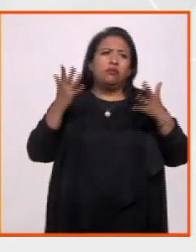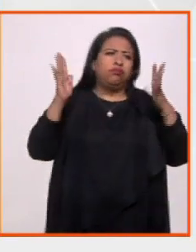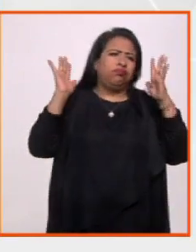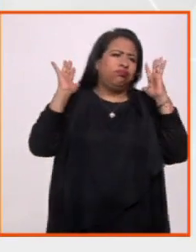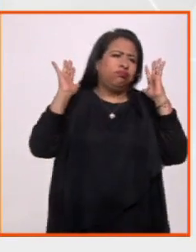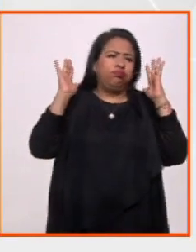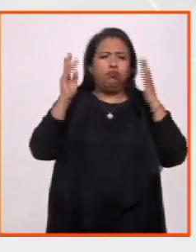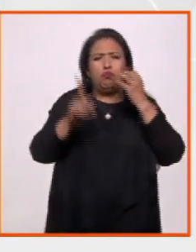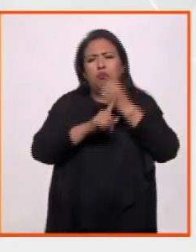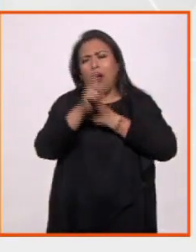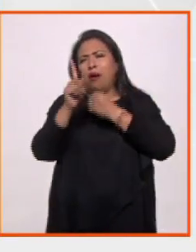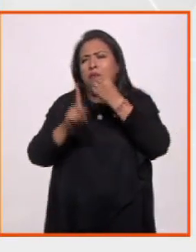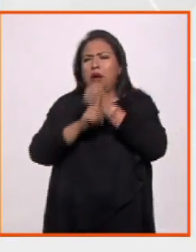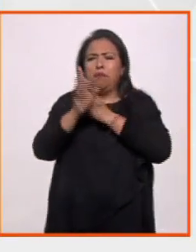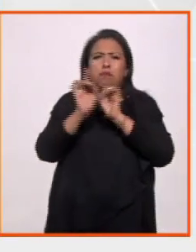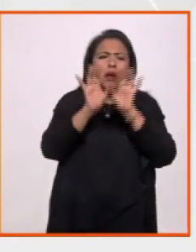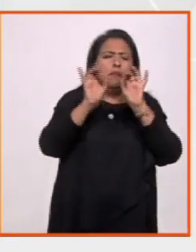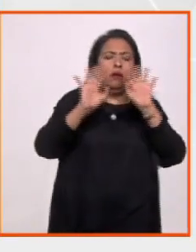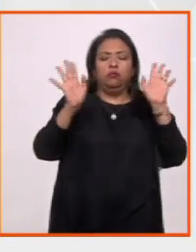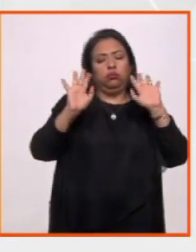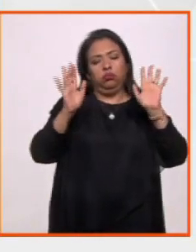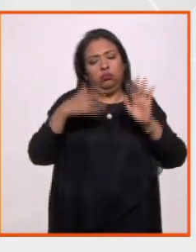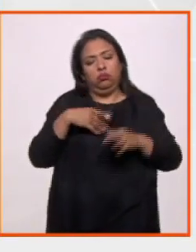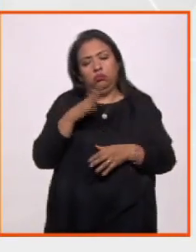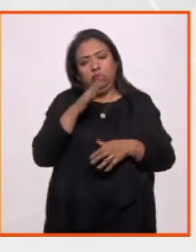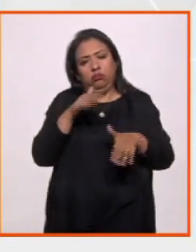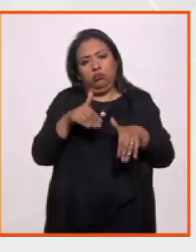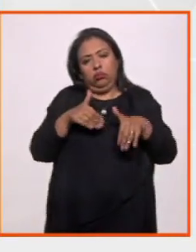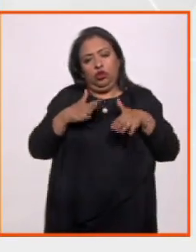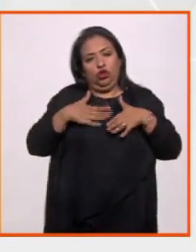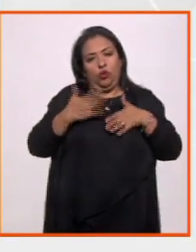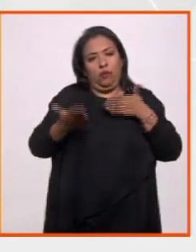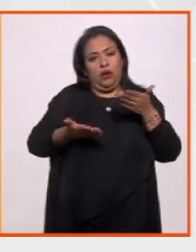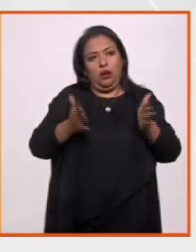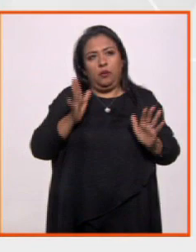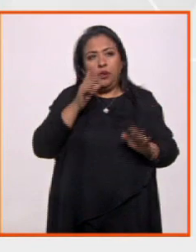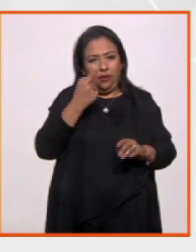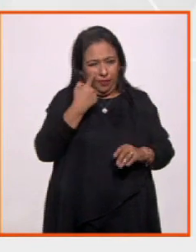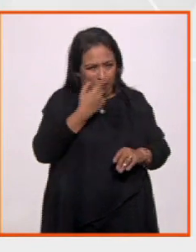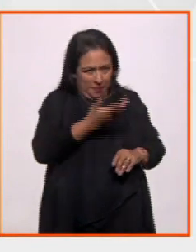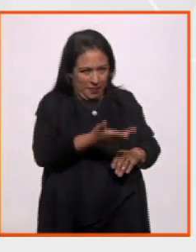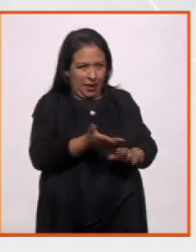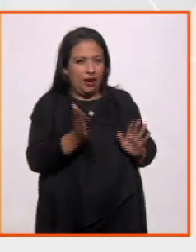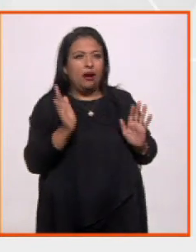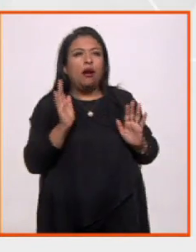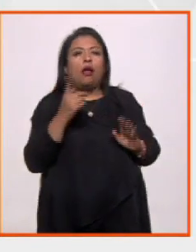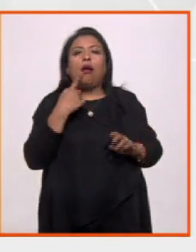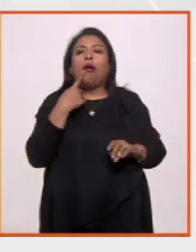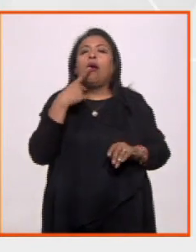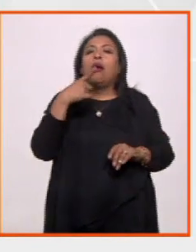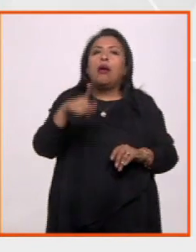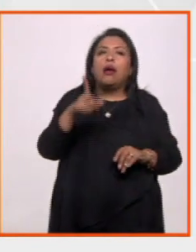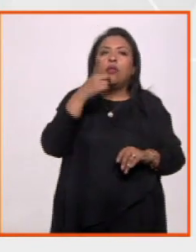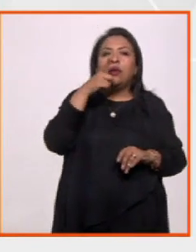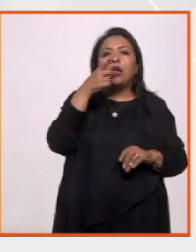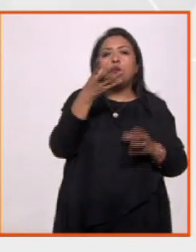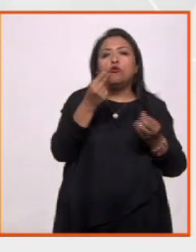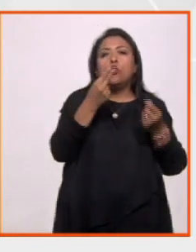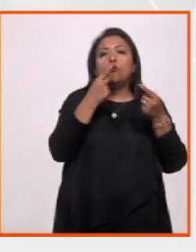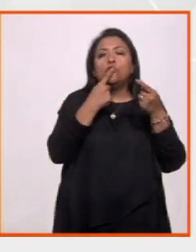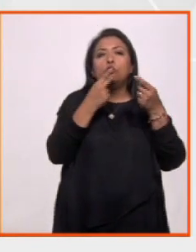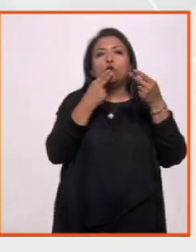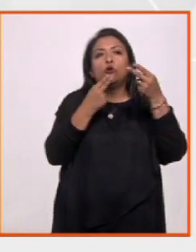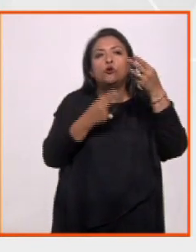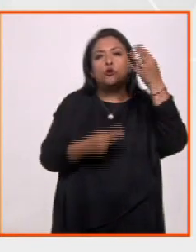problemas que puede haber, entonces no, tengo que estar ahí. Vean lo que está diciendo, y se quejó cuando dije que era el Milusos,